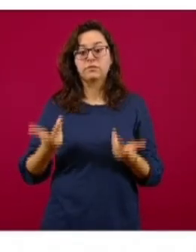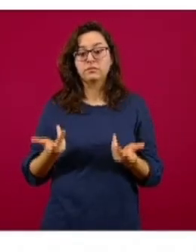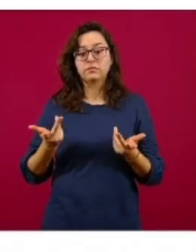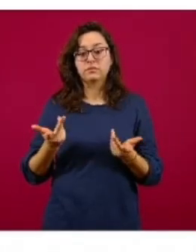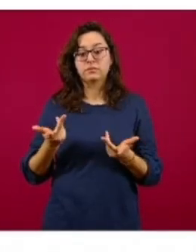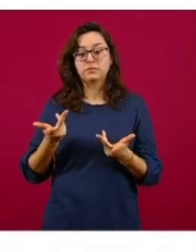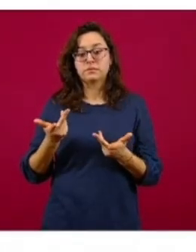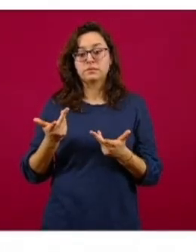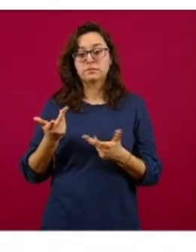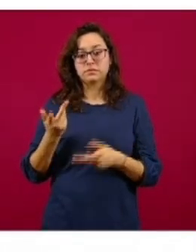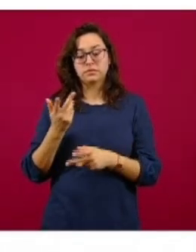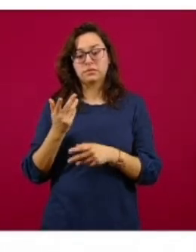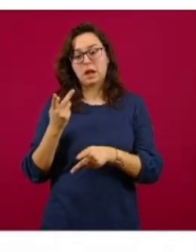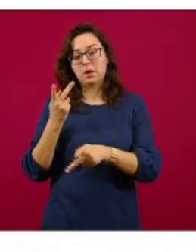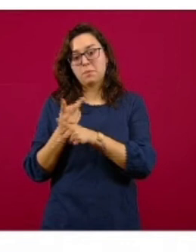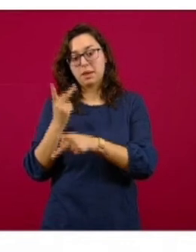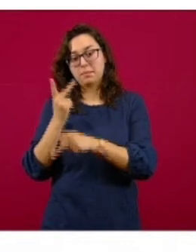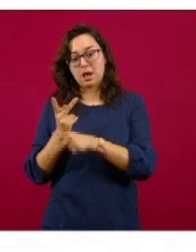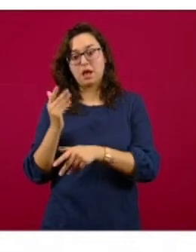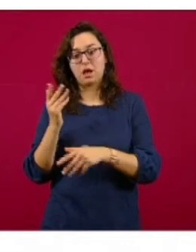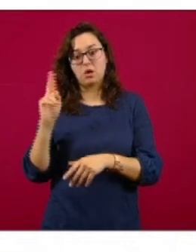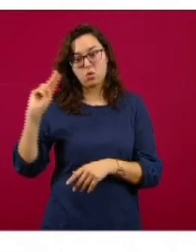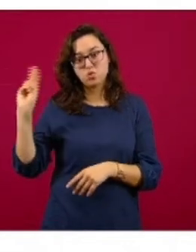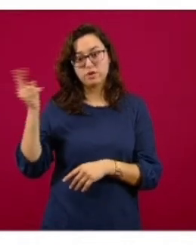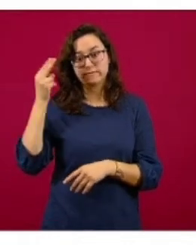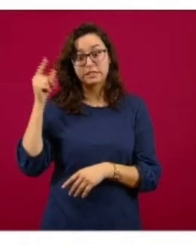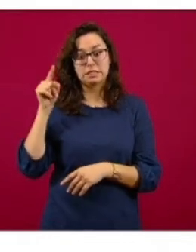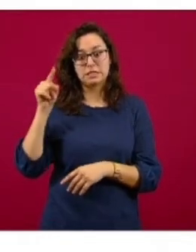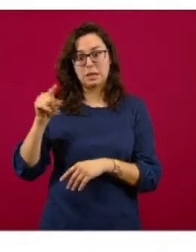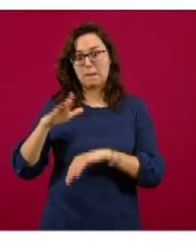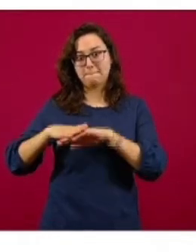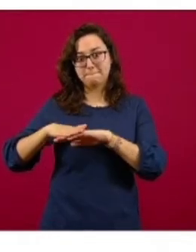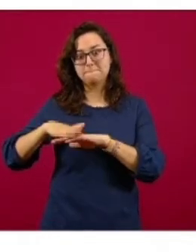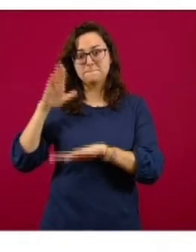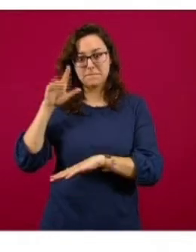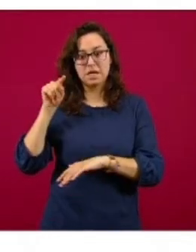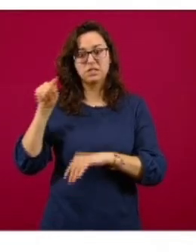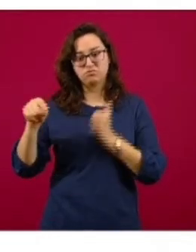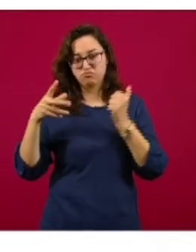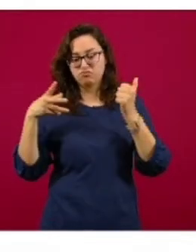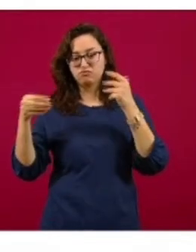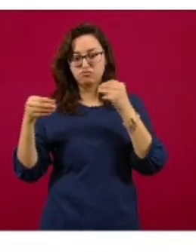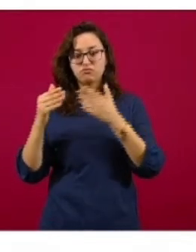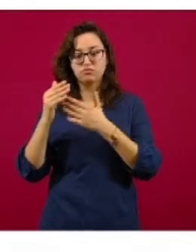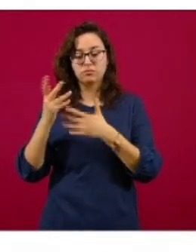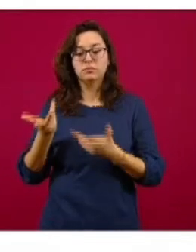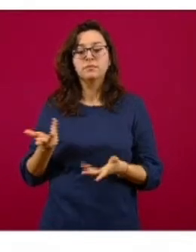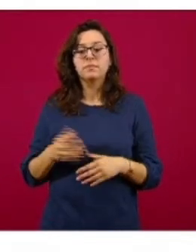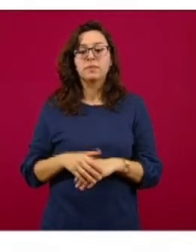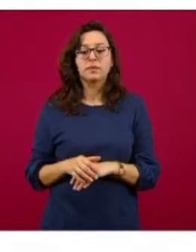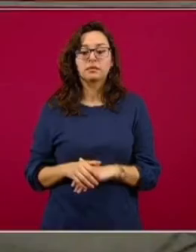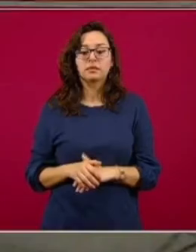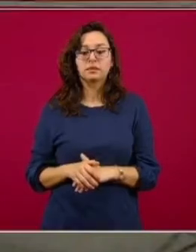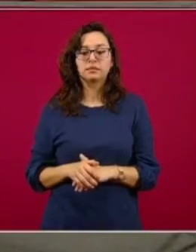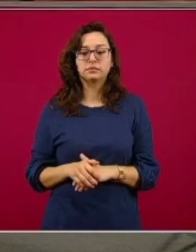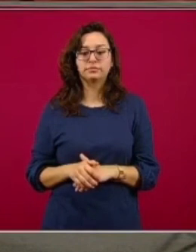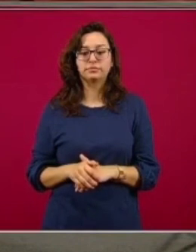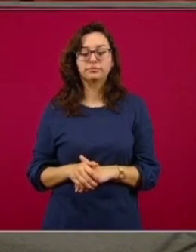está con quienes tienen educación superior, es decir, universidad o más, donde es un poquito más bajo. La siguiente,